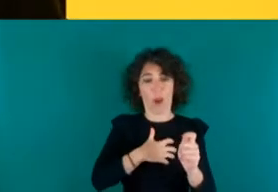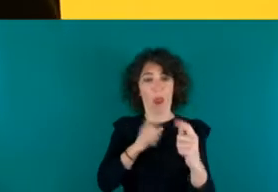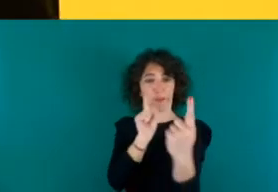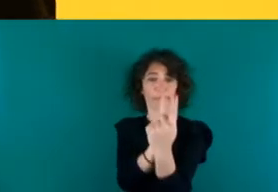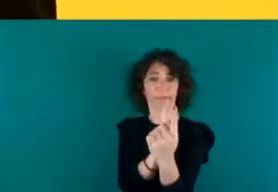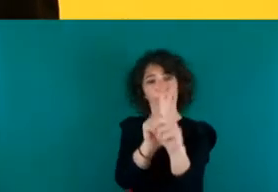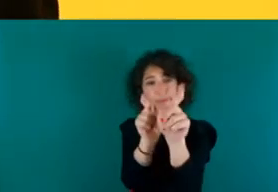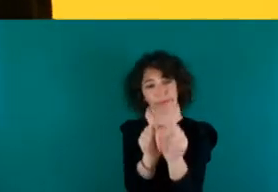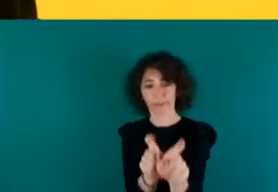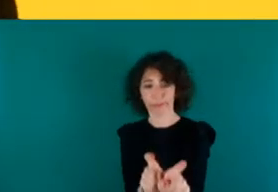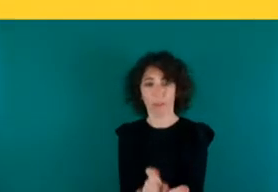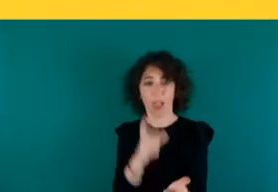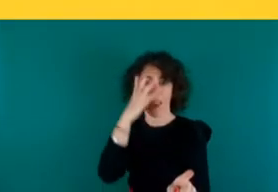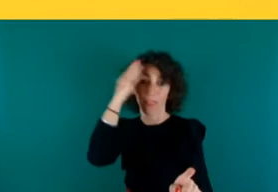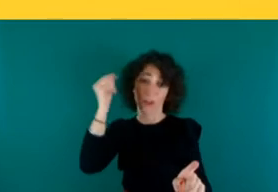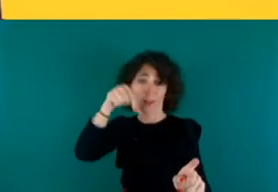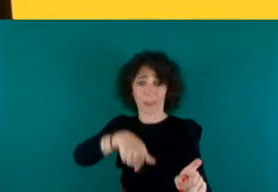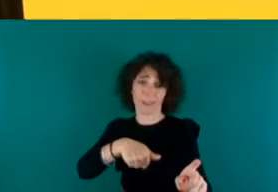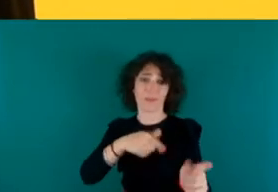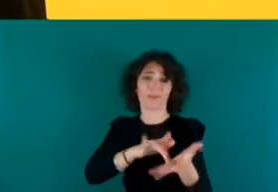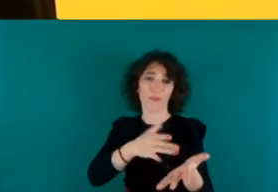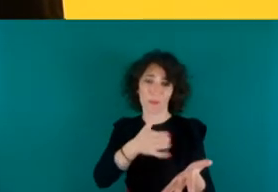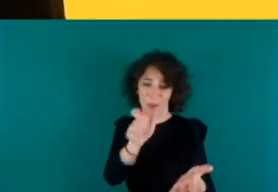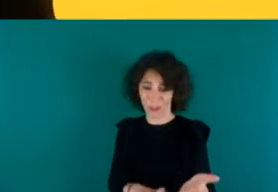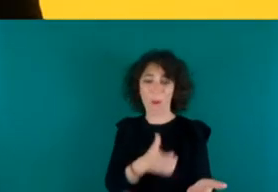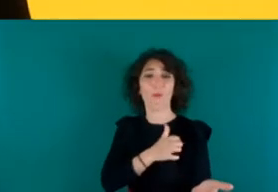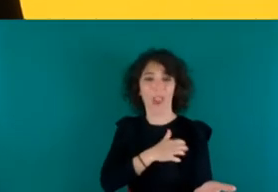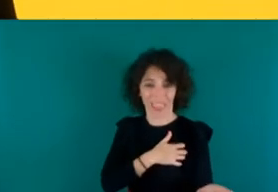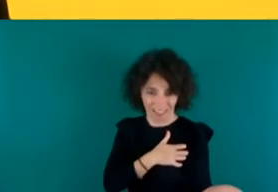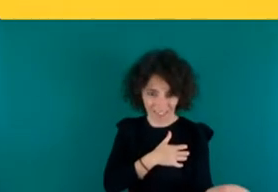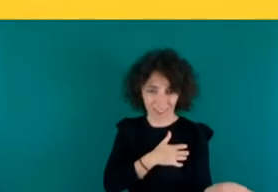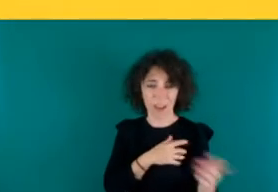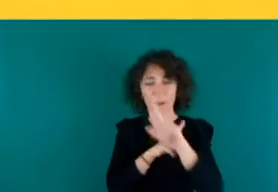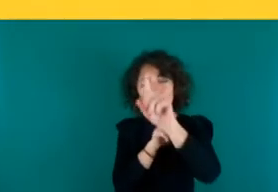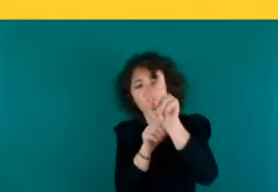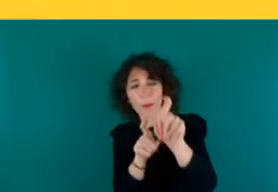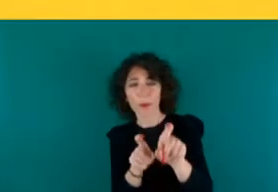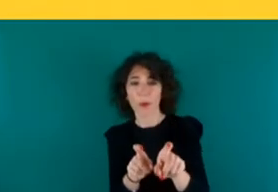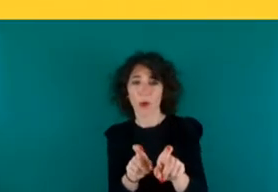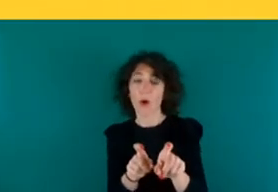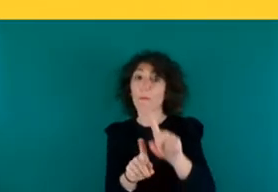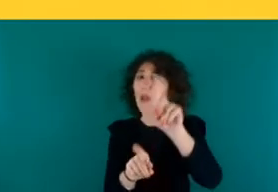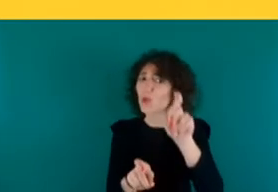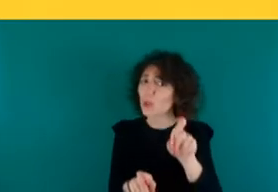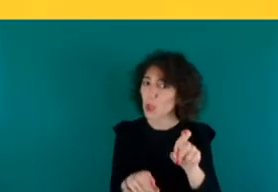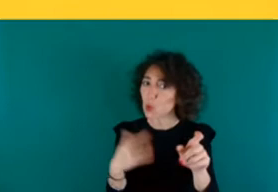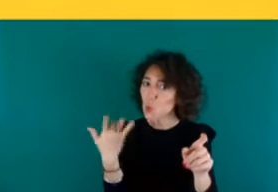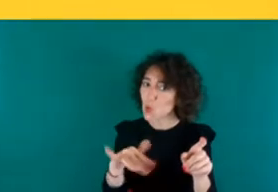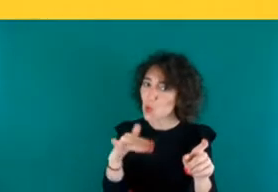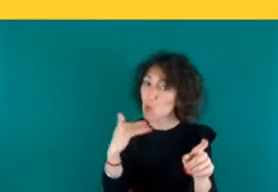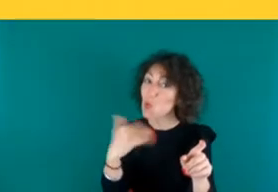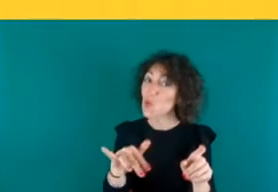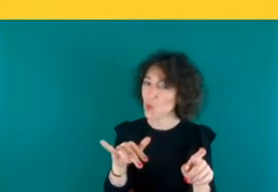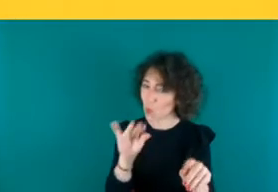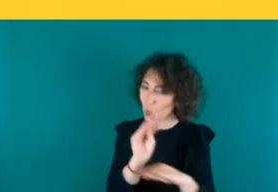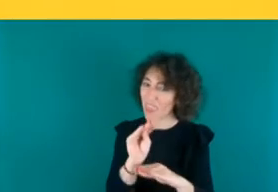en la sala del policía de turno y les hace unas preguntas que aguita, ¿sabes?